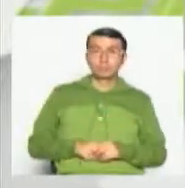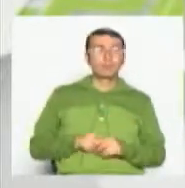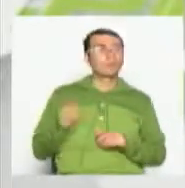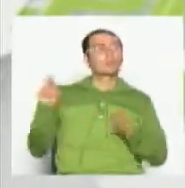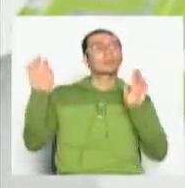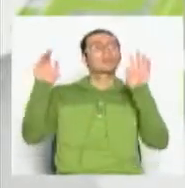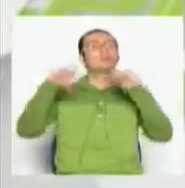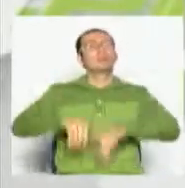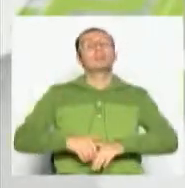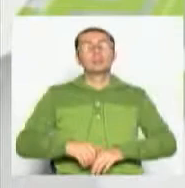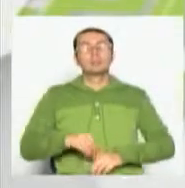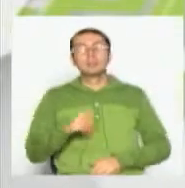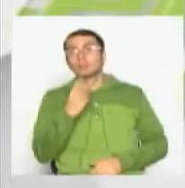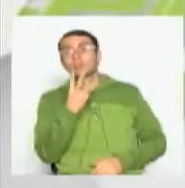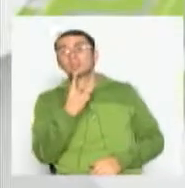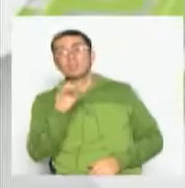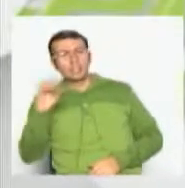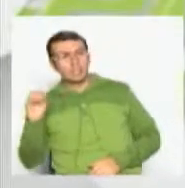eran así.